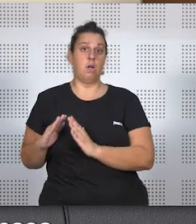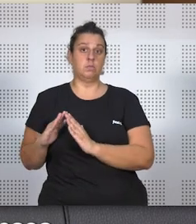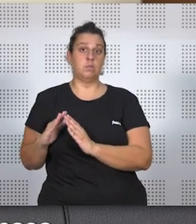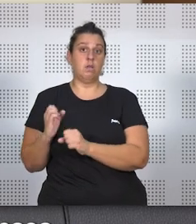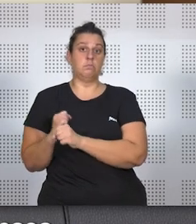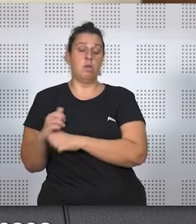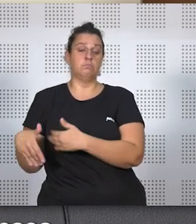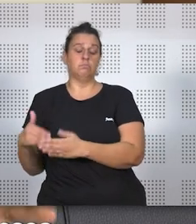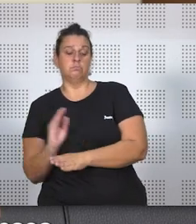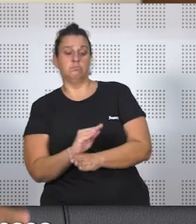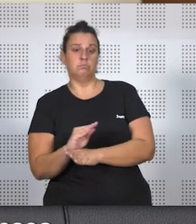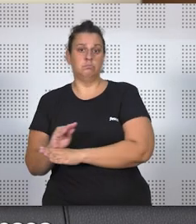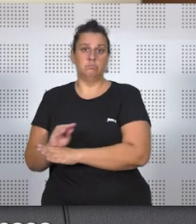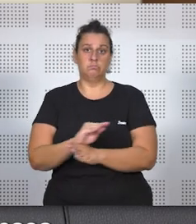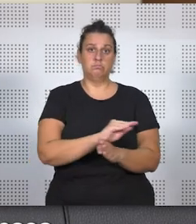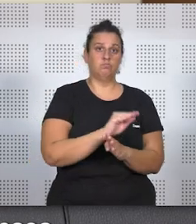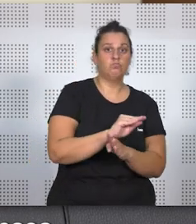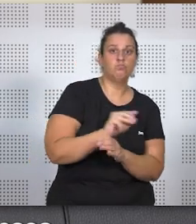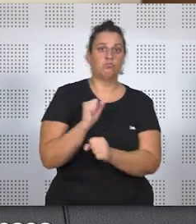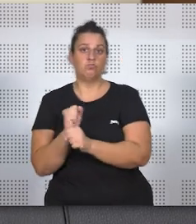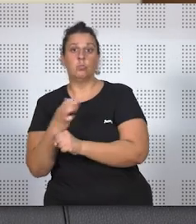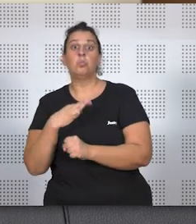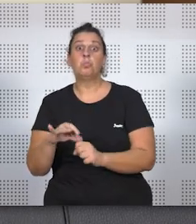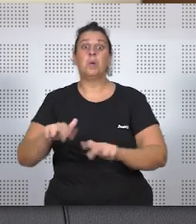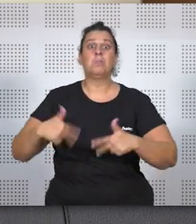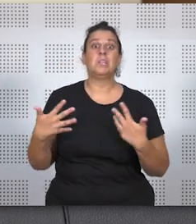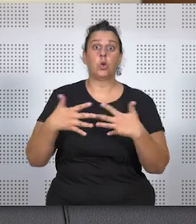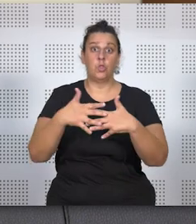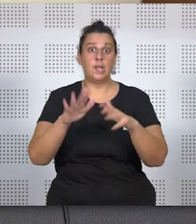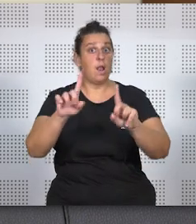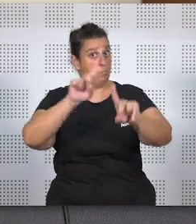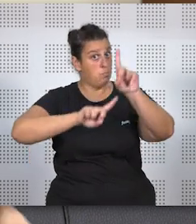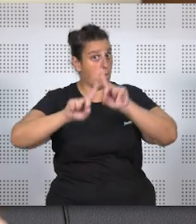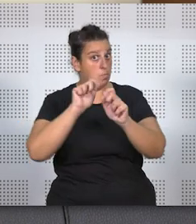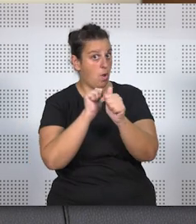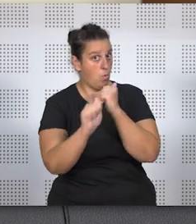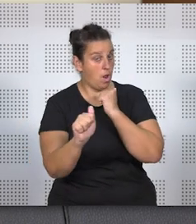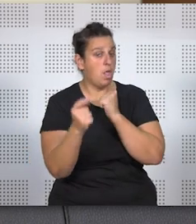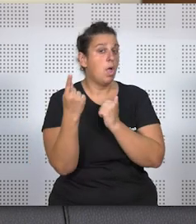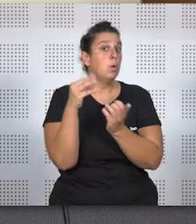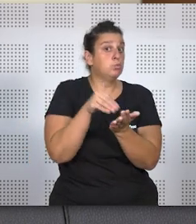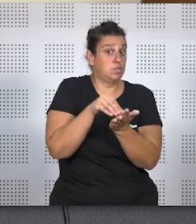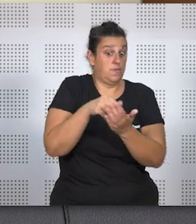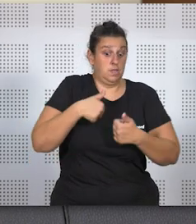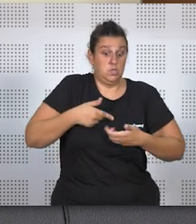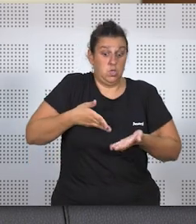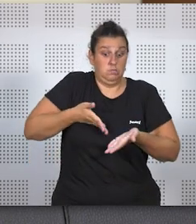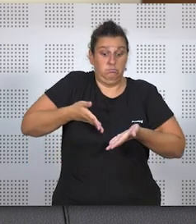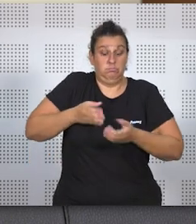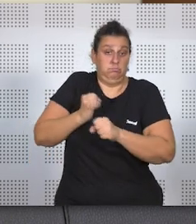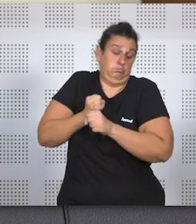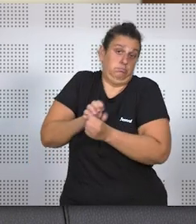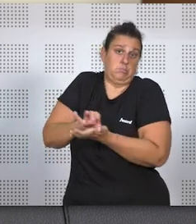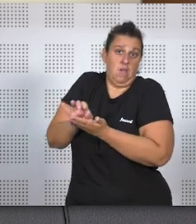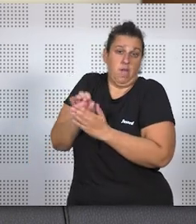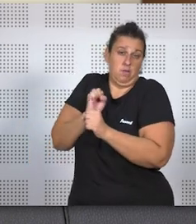casa. Y esto nos podía permitir conciliar. El problema que tiene es que muchas veces cuando yo estoy prestando mis servicios y yo creo